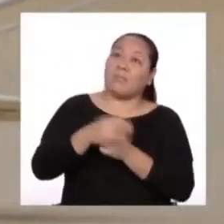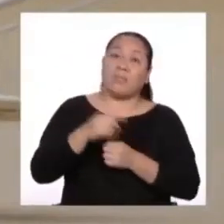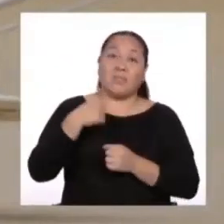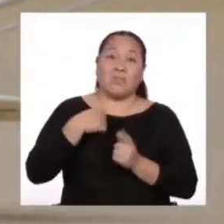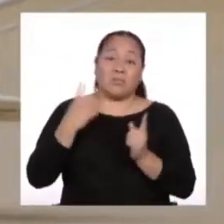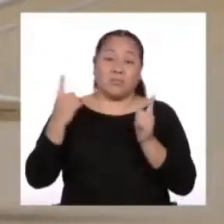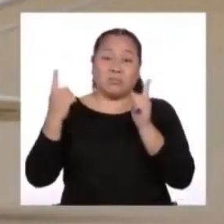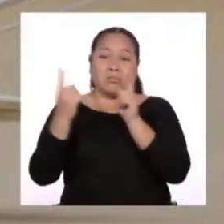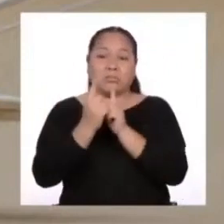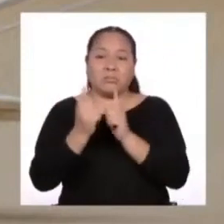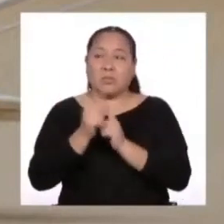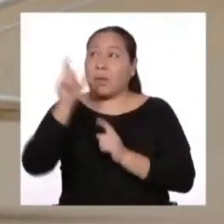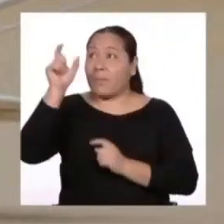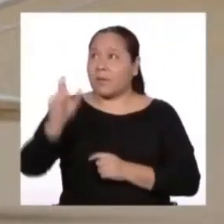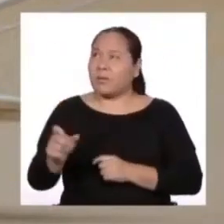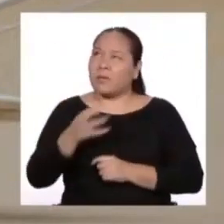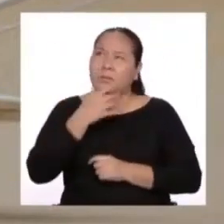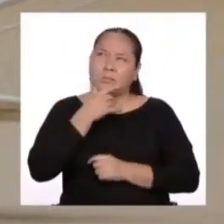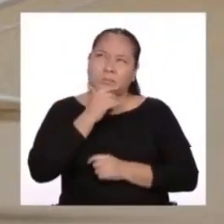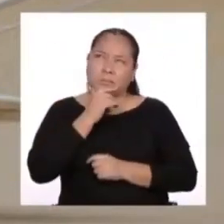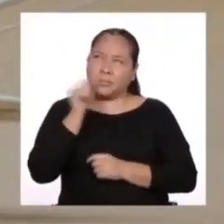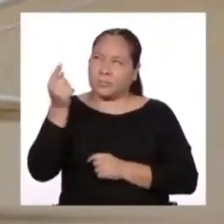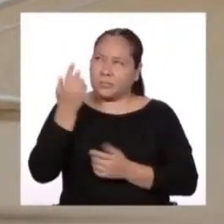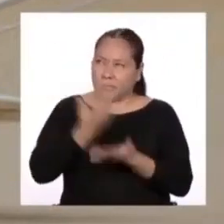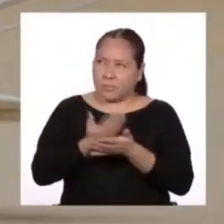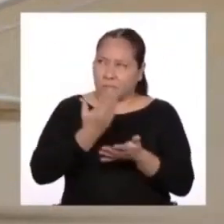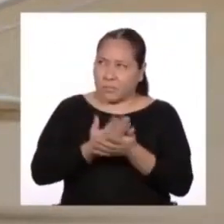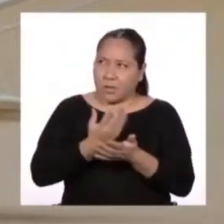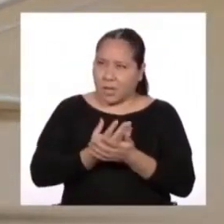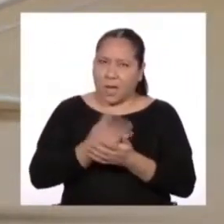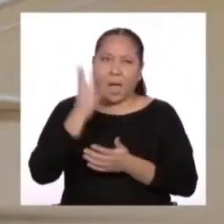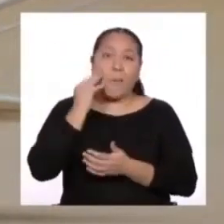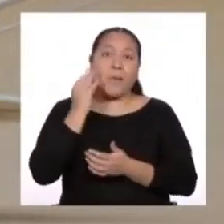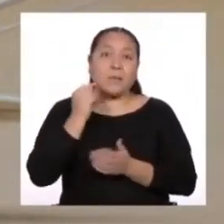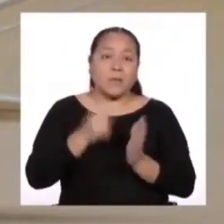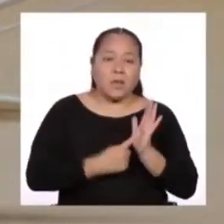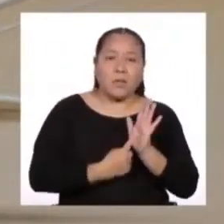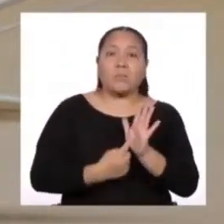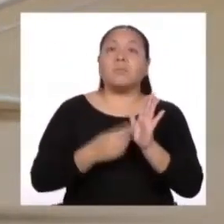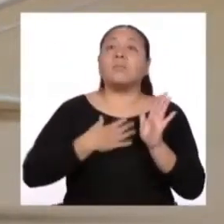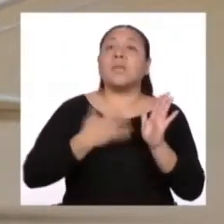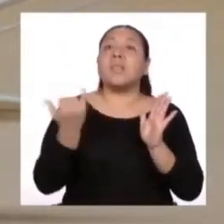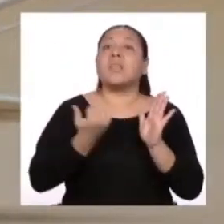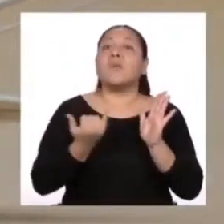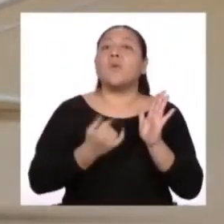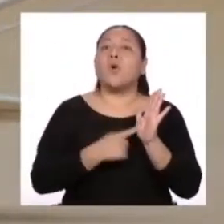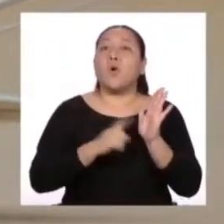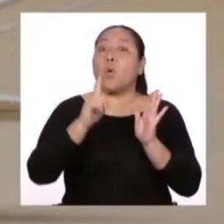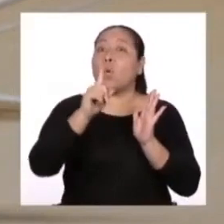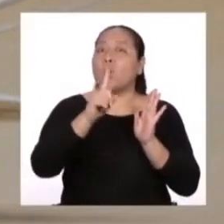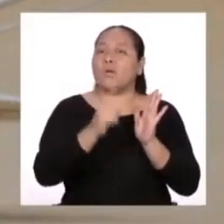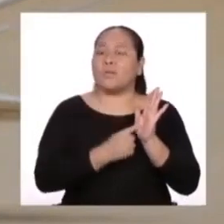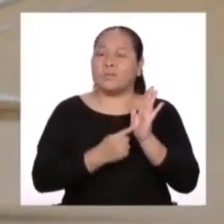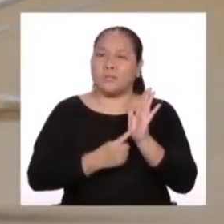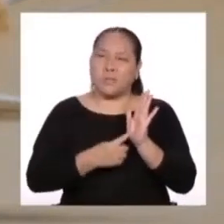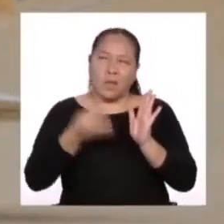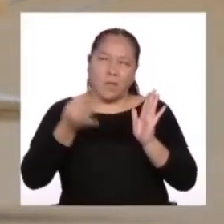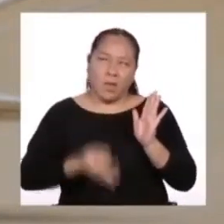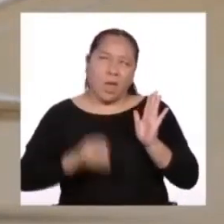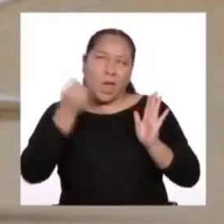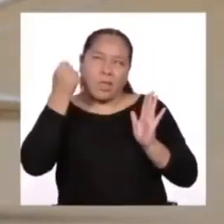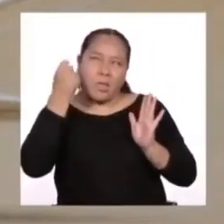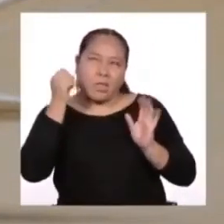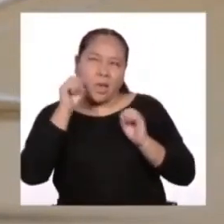un ser que me pareció un poco lúcido lo he sometido a la experiencia de mi dibujo número uno que he conservado siempre. Quería saber si verdaderamente era un ser